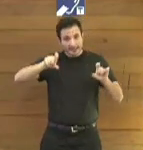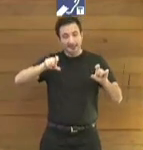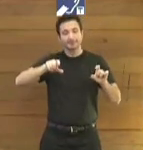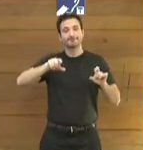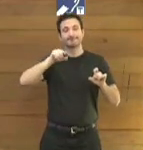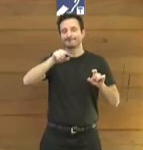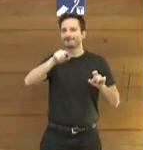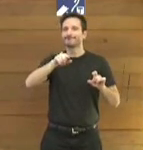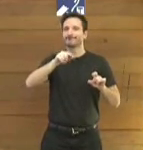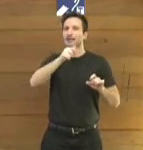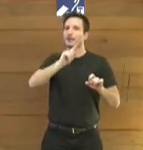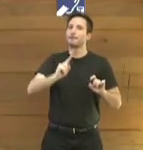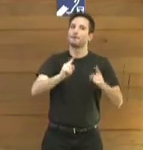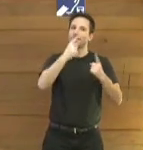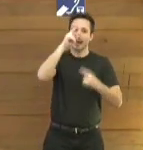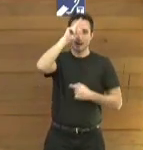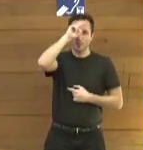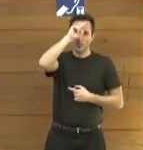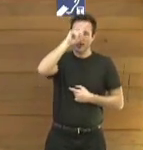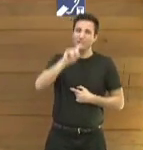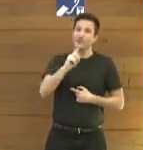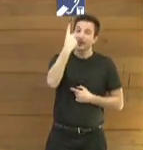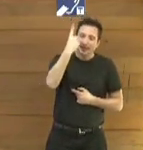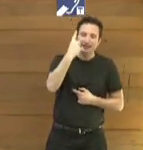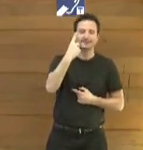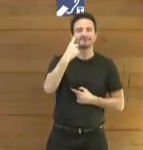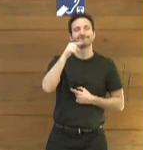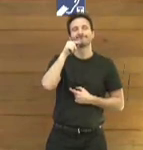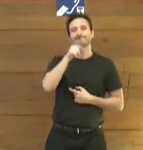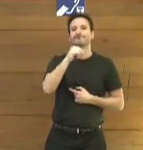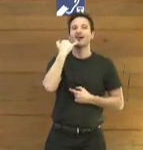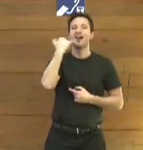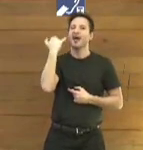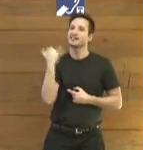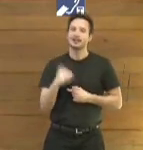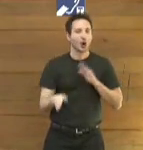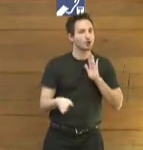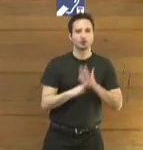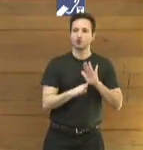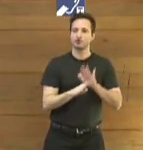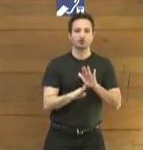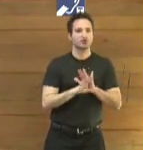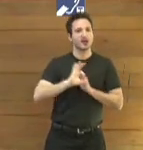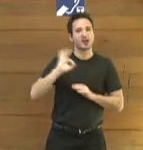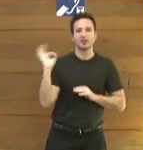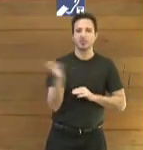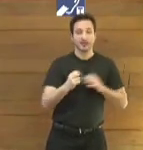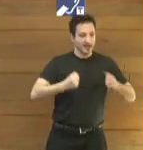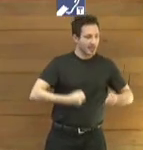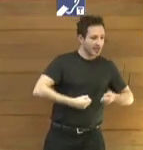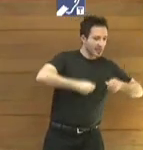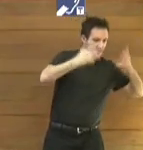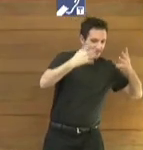nuestra primera preocupación era que la energía siguiese fluyendo a los edificios,